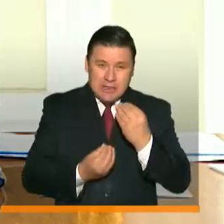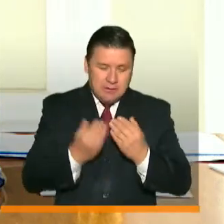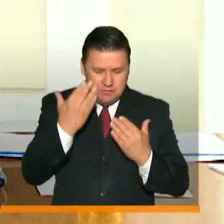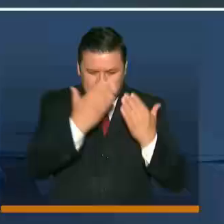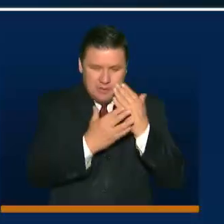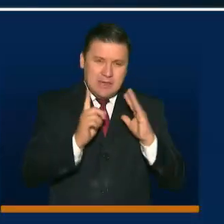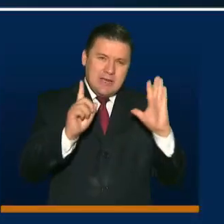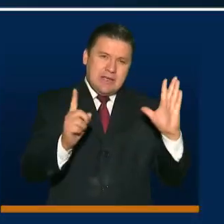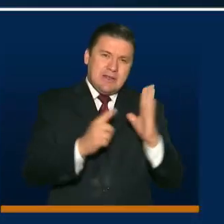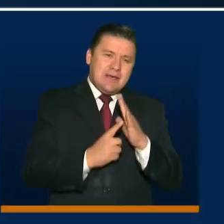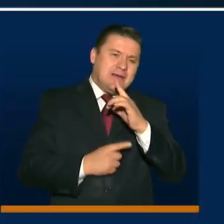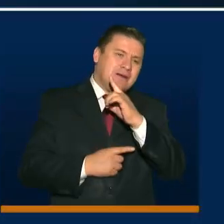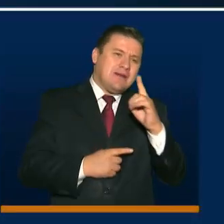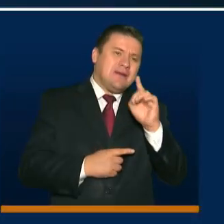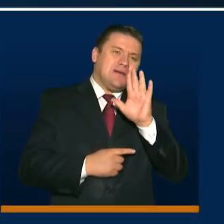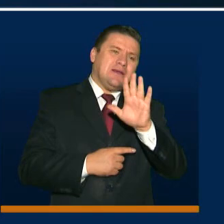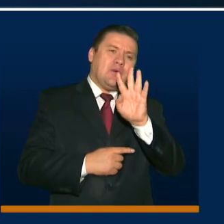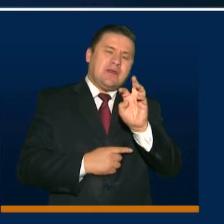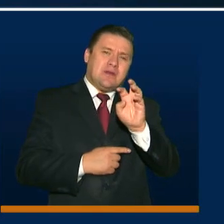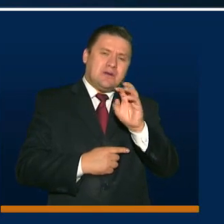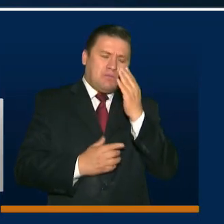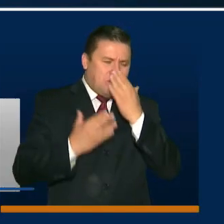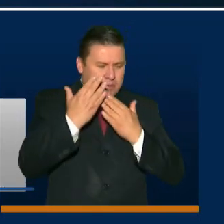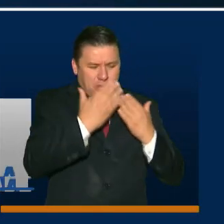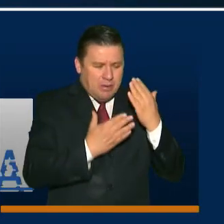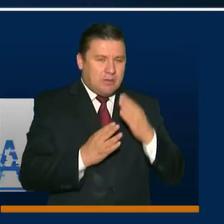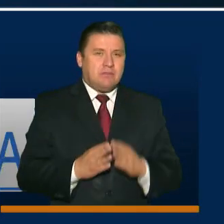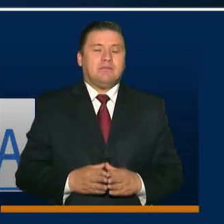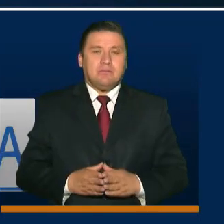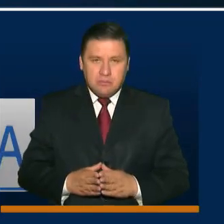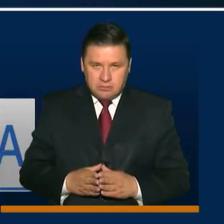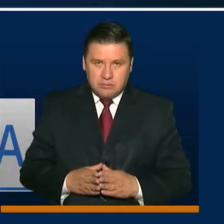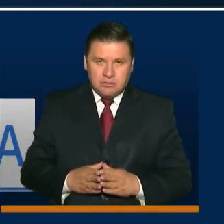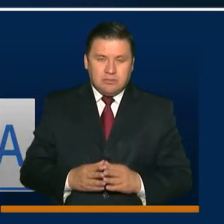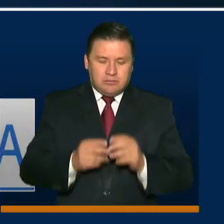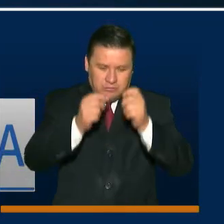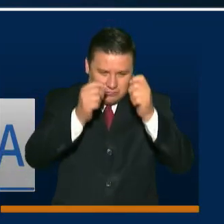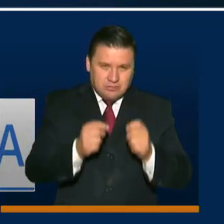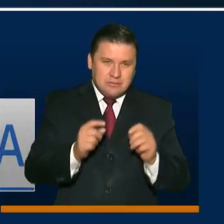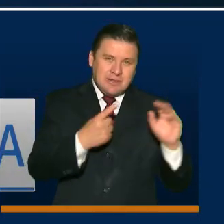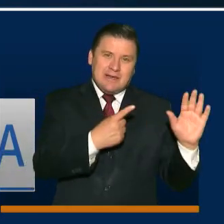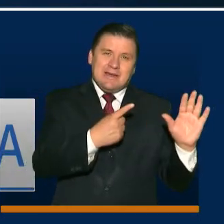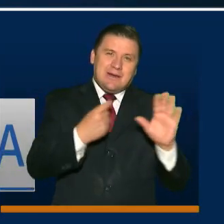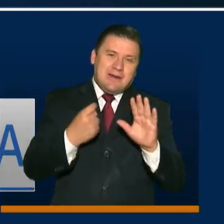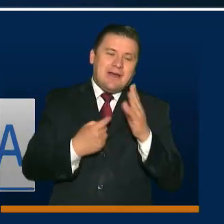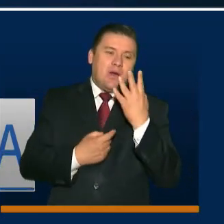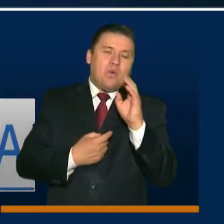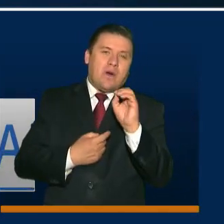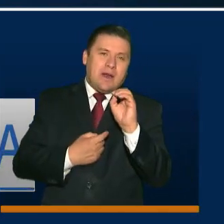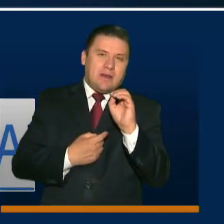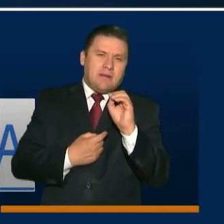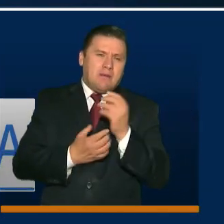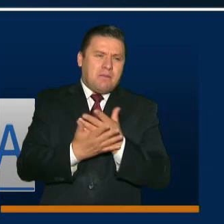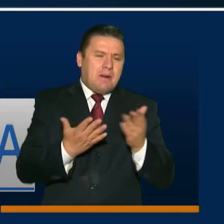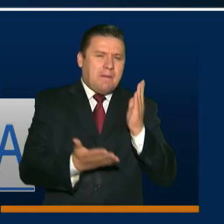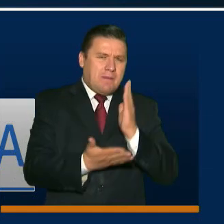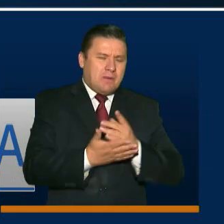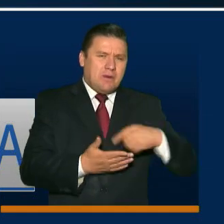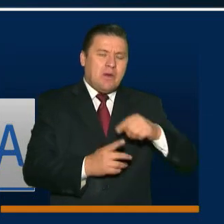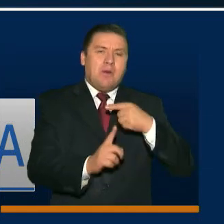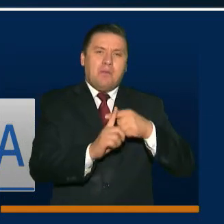6,158 pruebas. Se registraron 640 casos